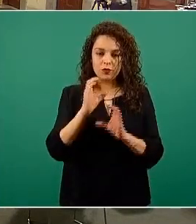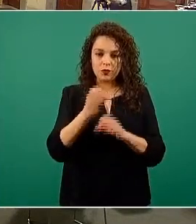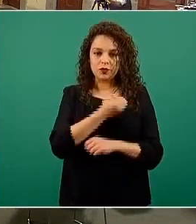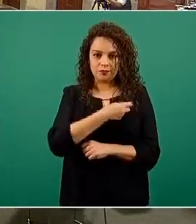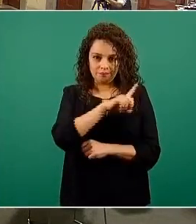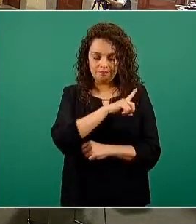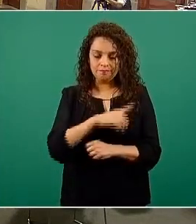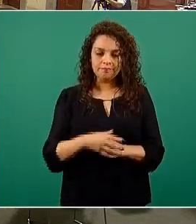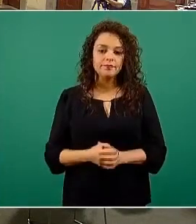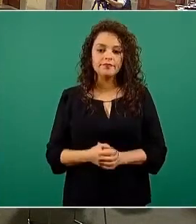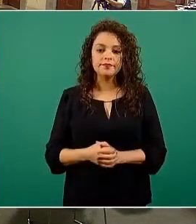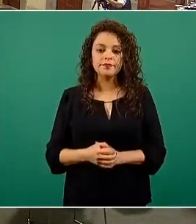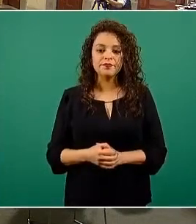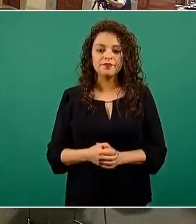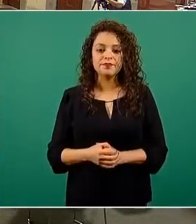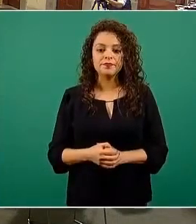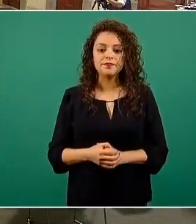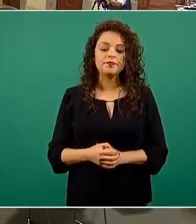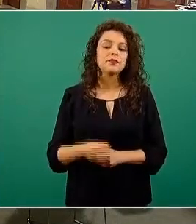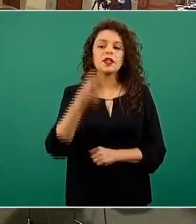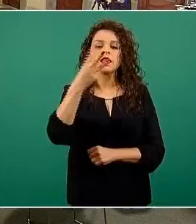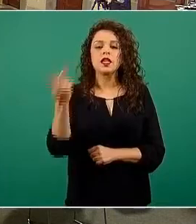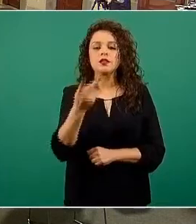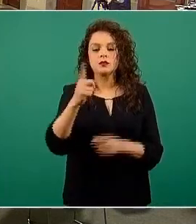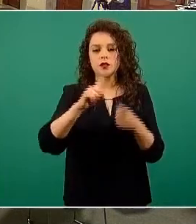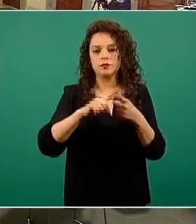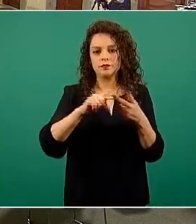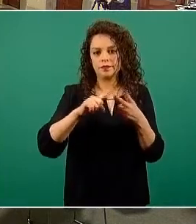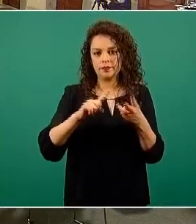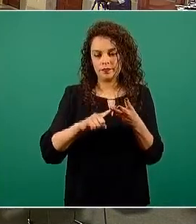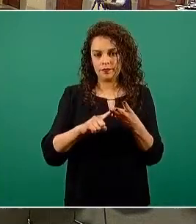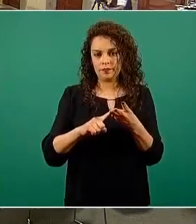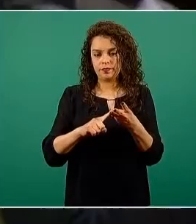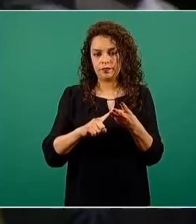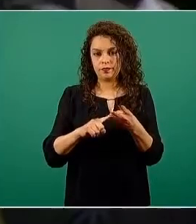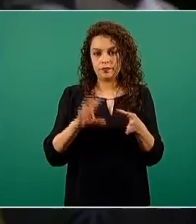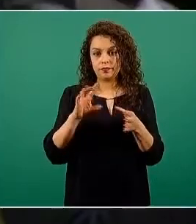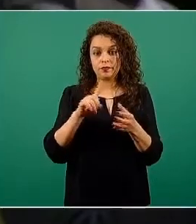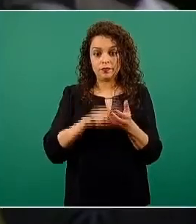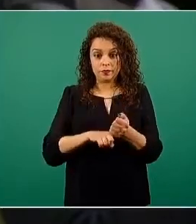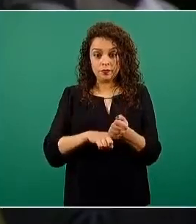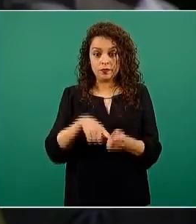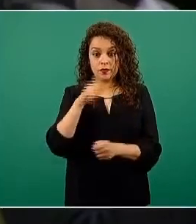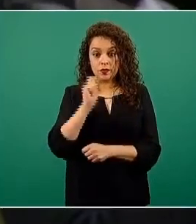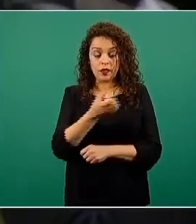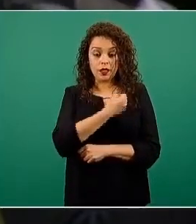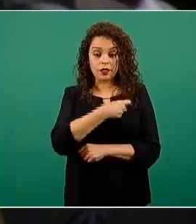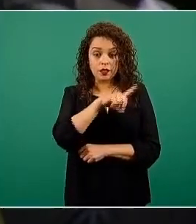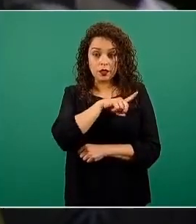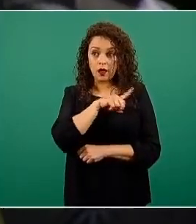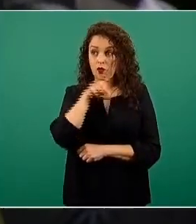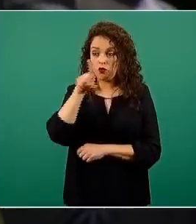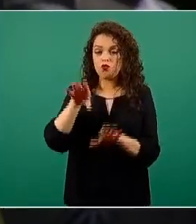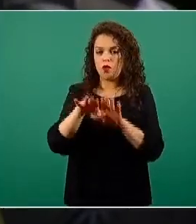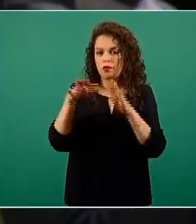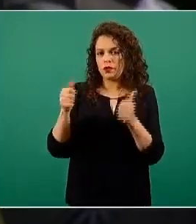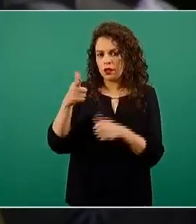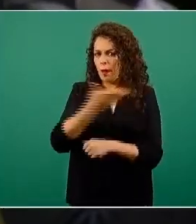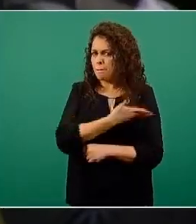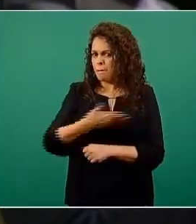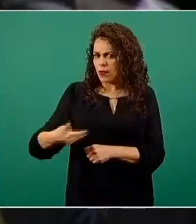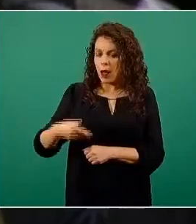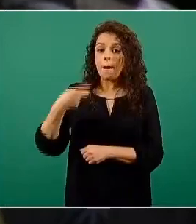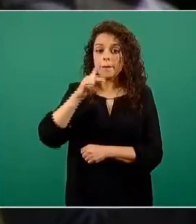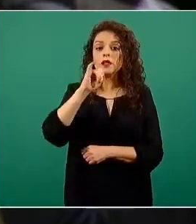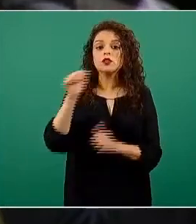Esto no está relacionado a las otras preguntas, no está relacionado directamente con el estado de salud del presidente, pero sí con sus